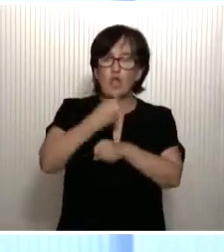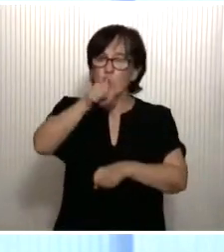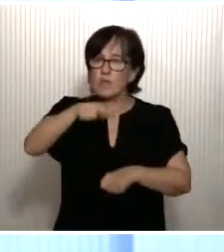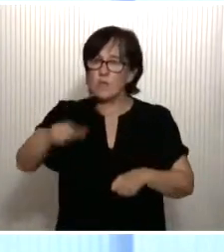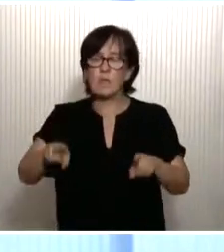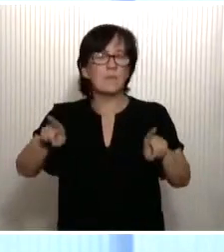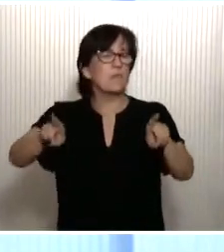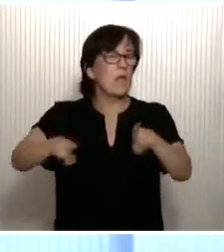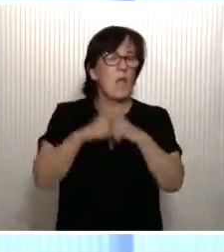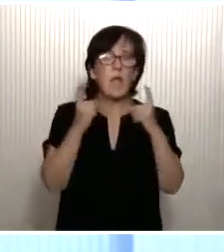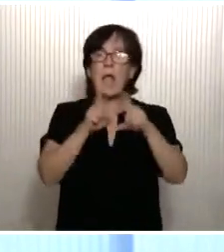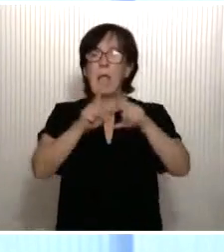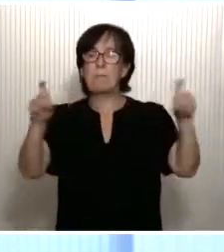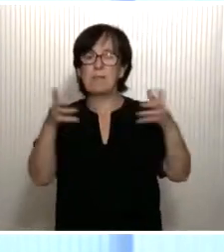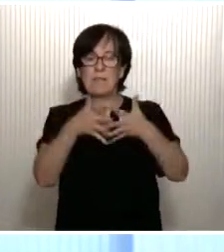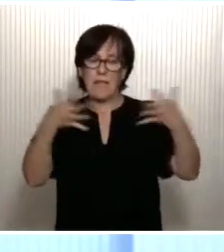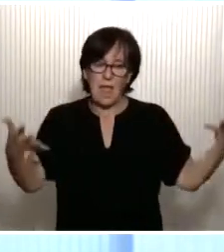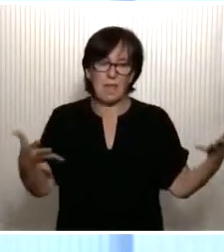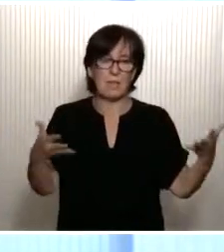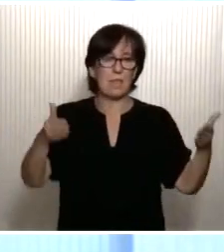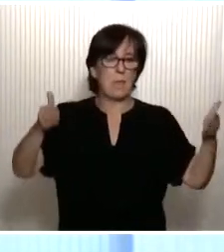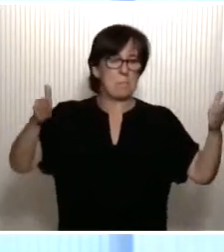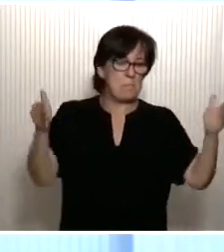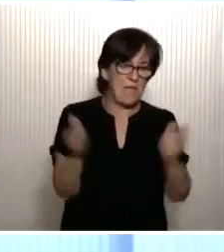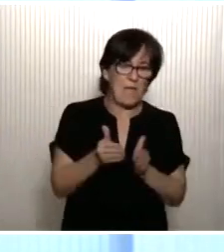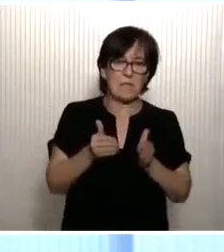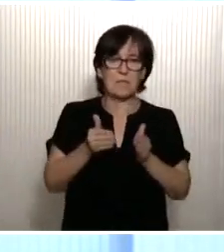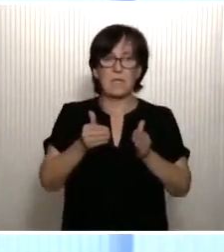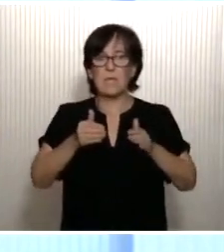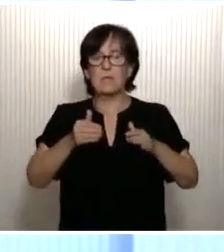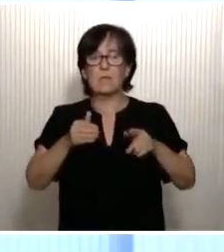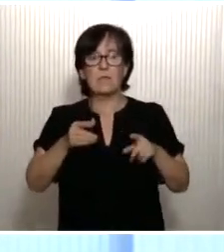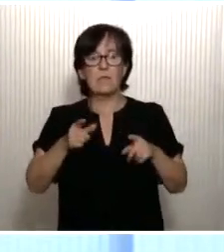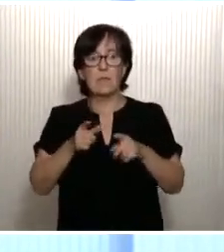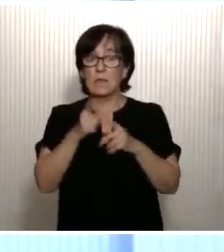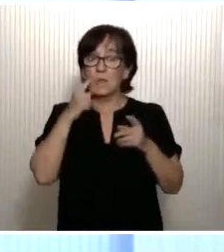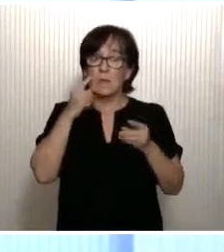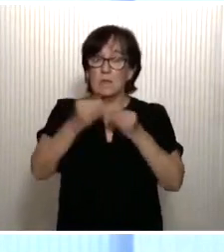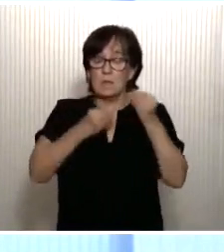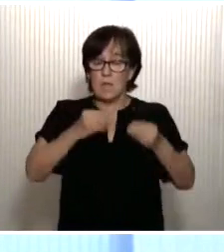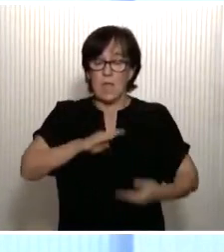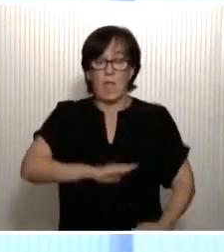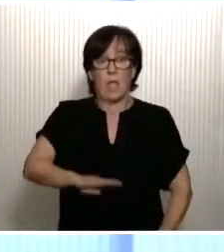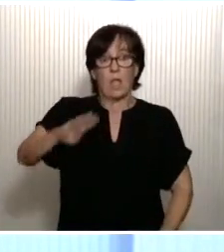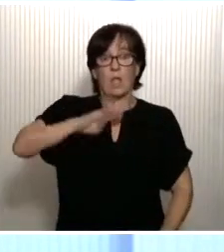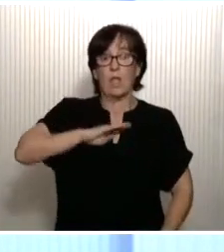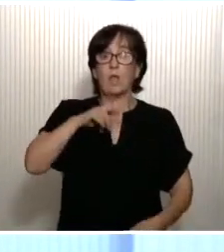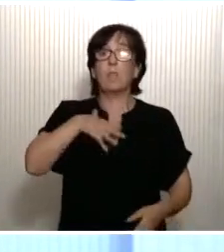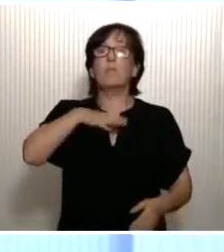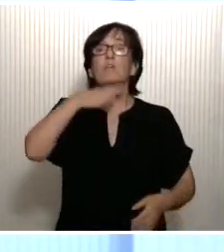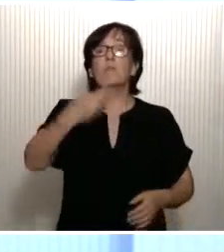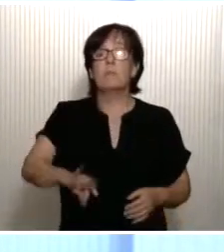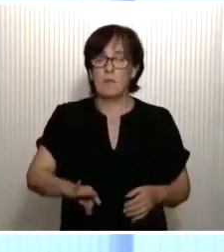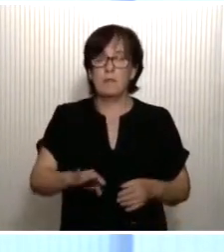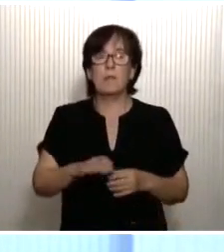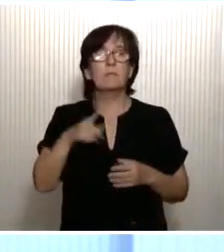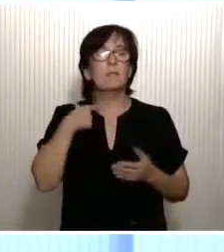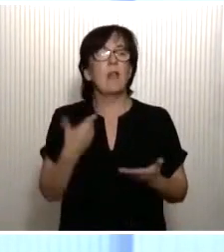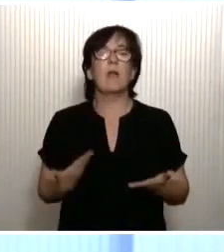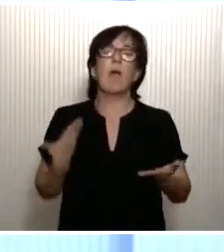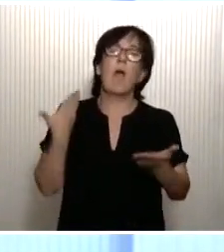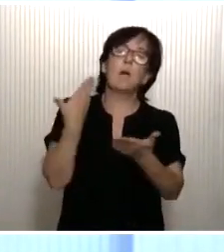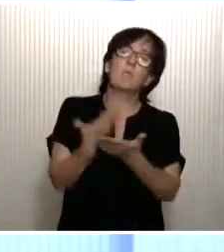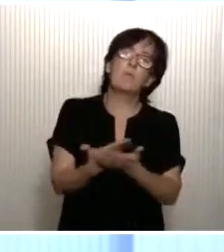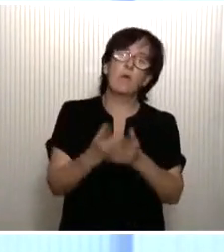ya sean empresas grandes, ya sean empresas pequeñas, que en la medida de sus capacidades y posibilidades aportan